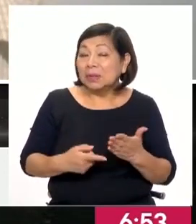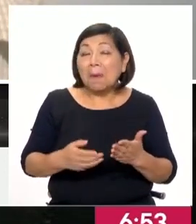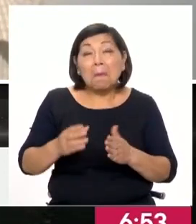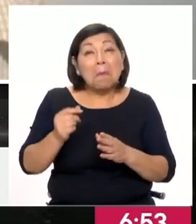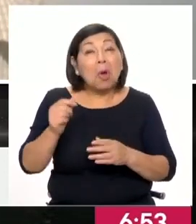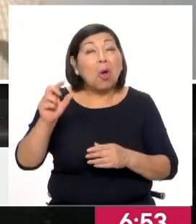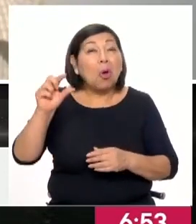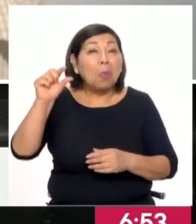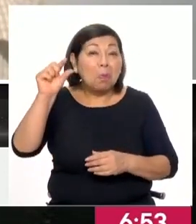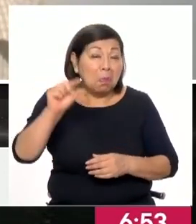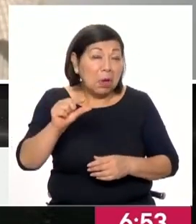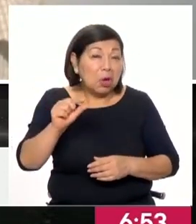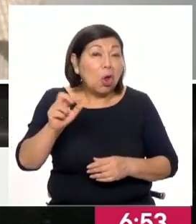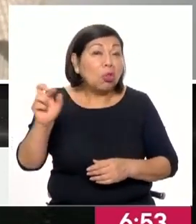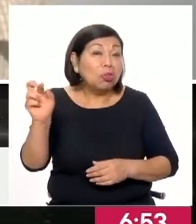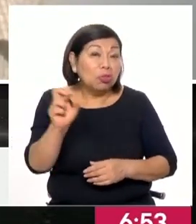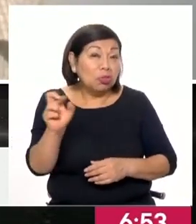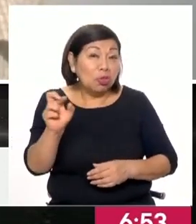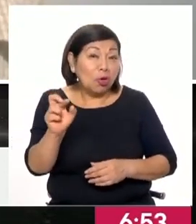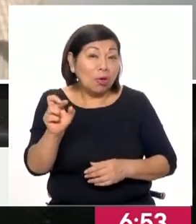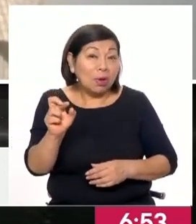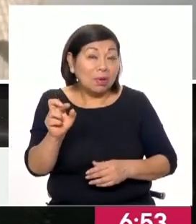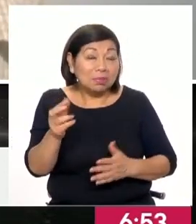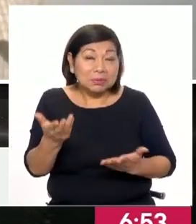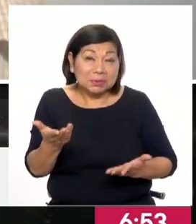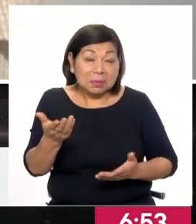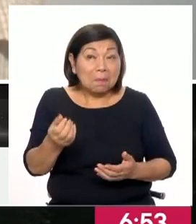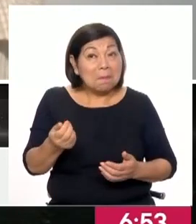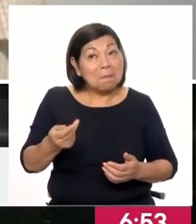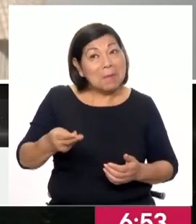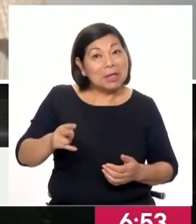menos el dólar y se repotencie las monedas locales?